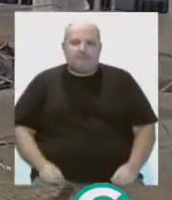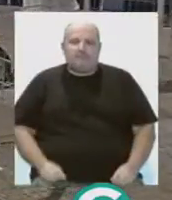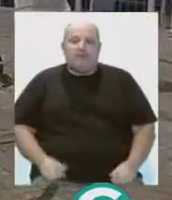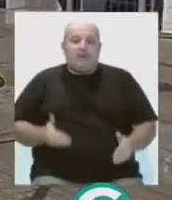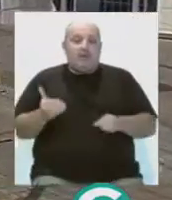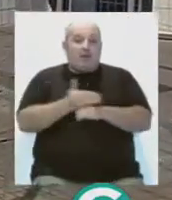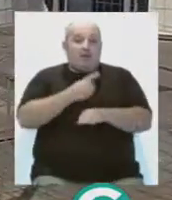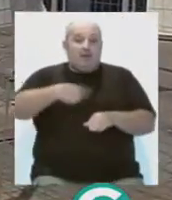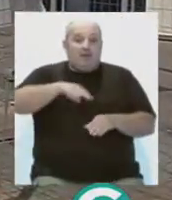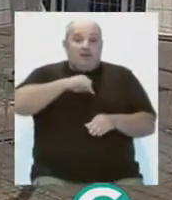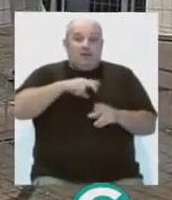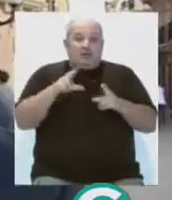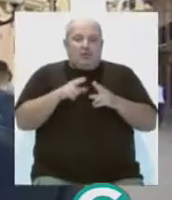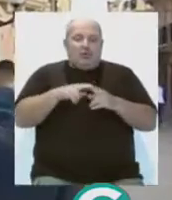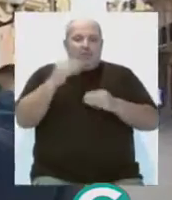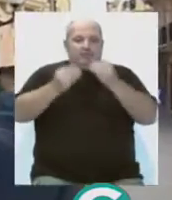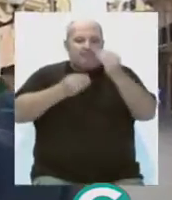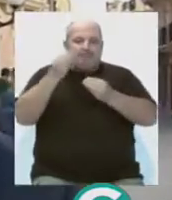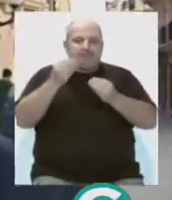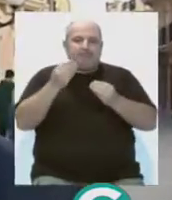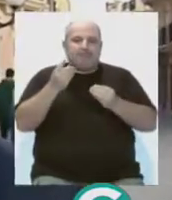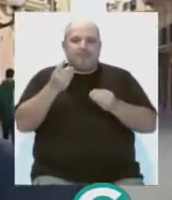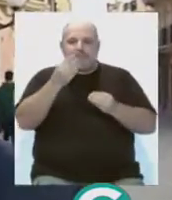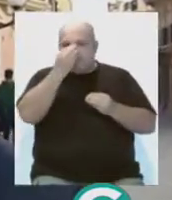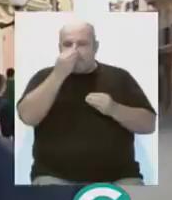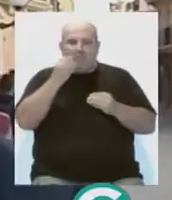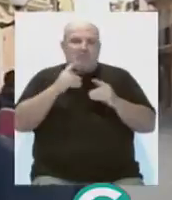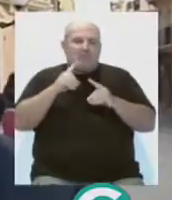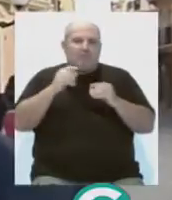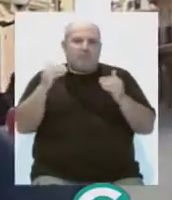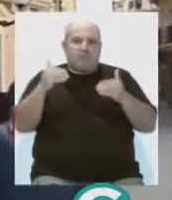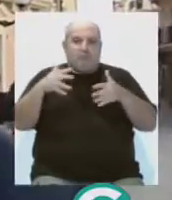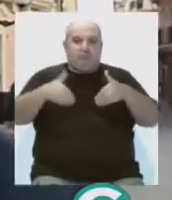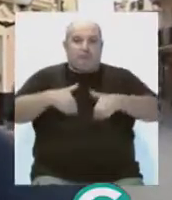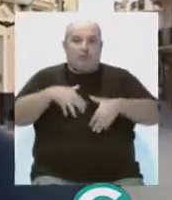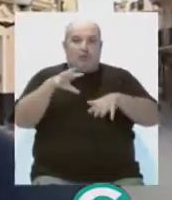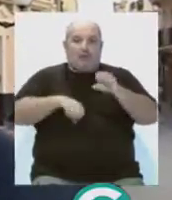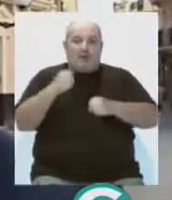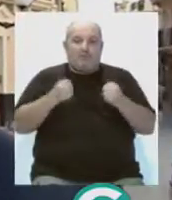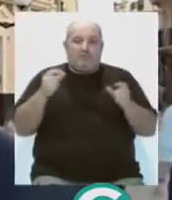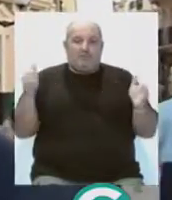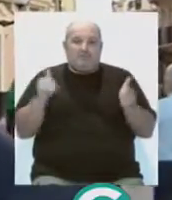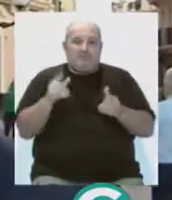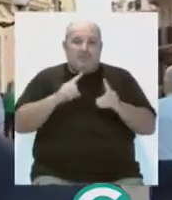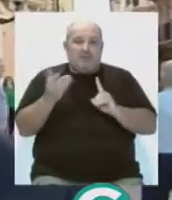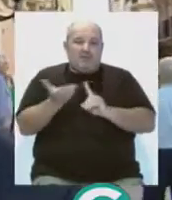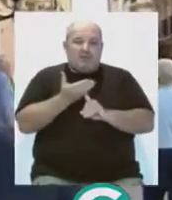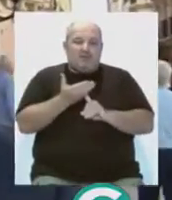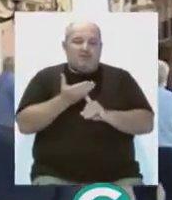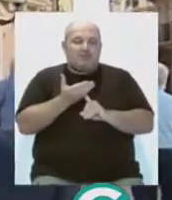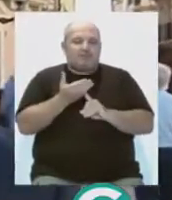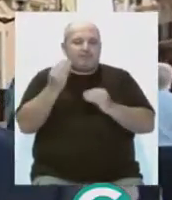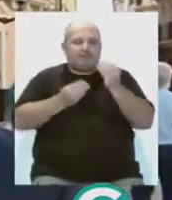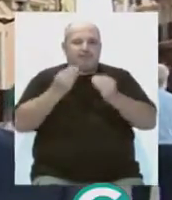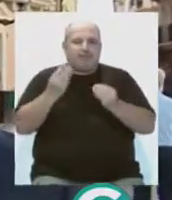comentaban que los socios estaban planteando muy mucho, dado que habían bajado el nivel de ventas, producido por los perjuicios que le estaban ocasionando,